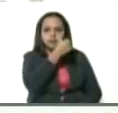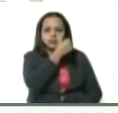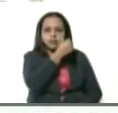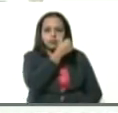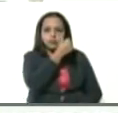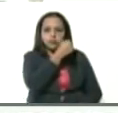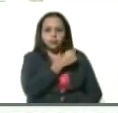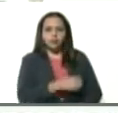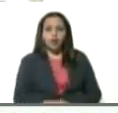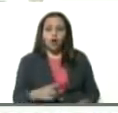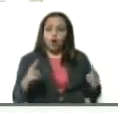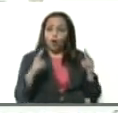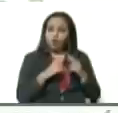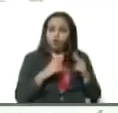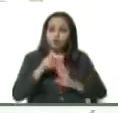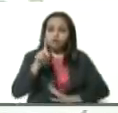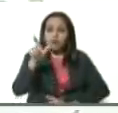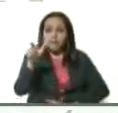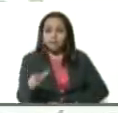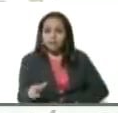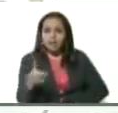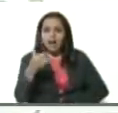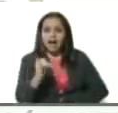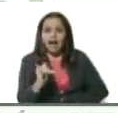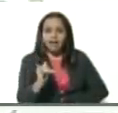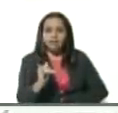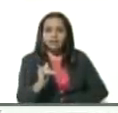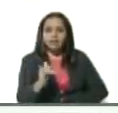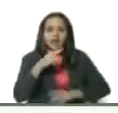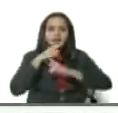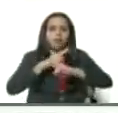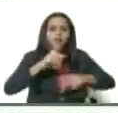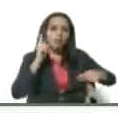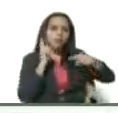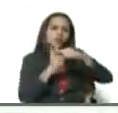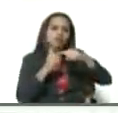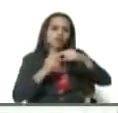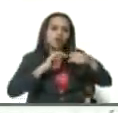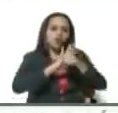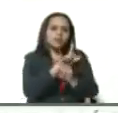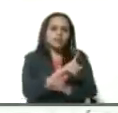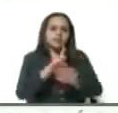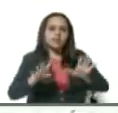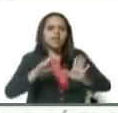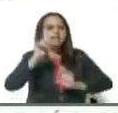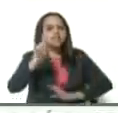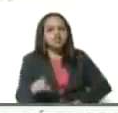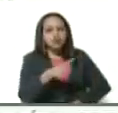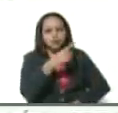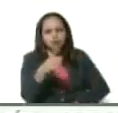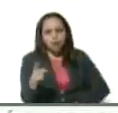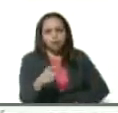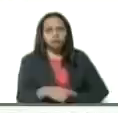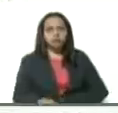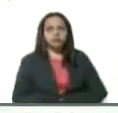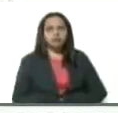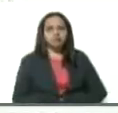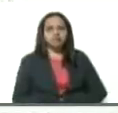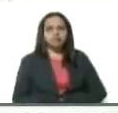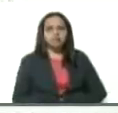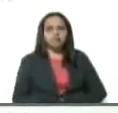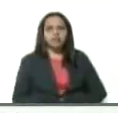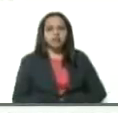¿Conoces a alguien que haya dado resultados positivos en el COVID-19? ¿Sí o no? El